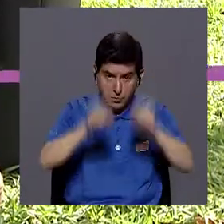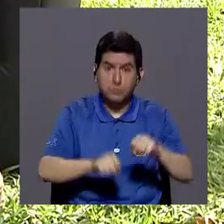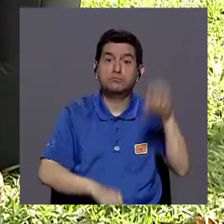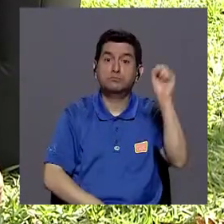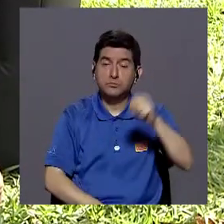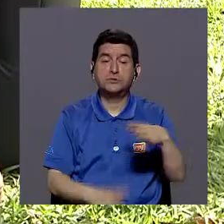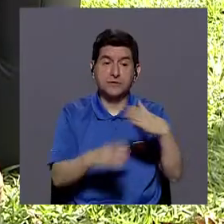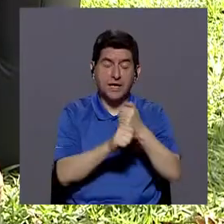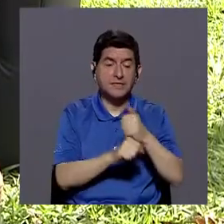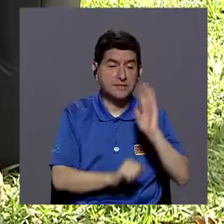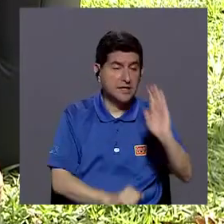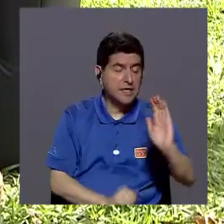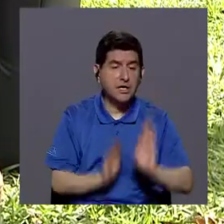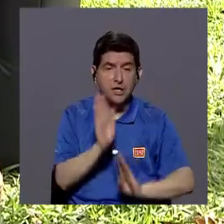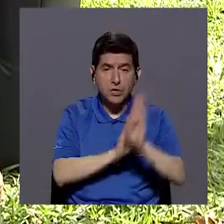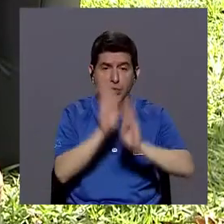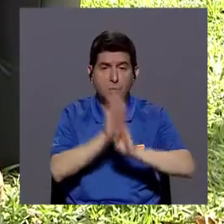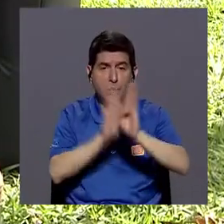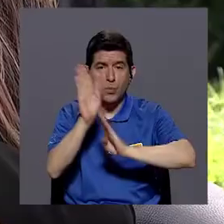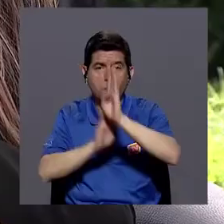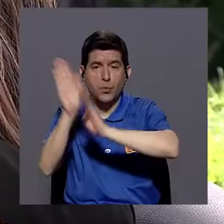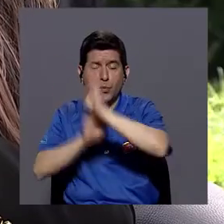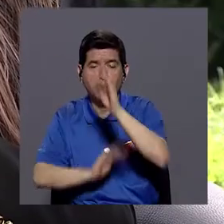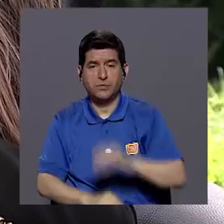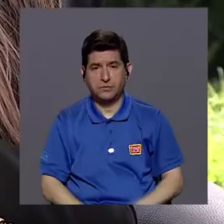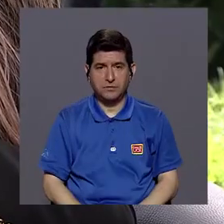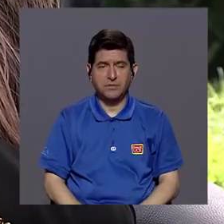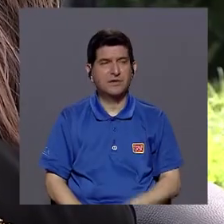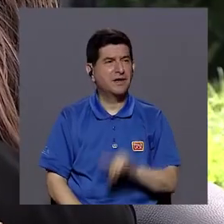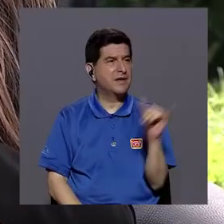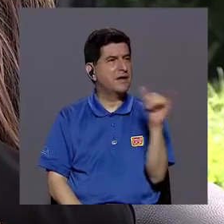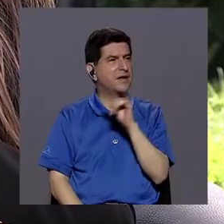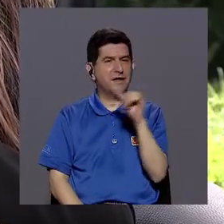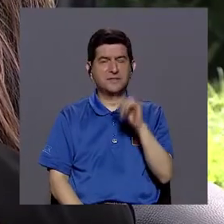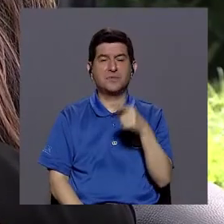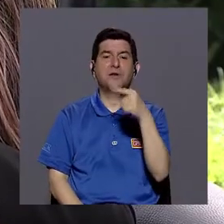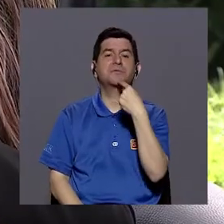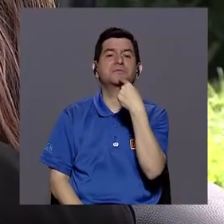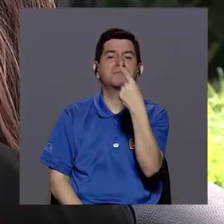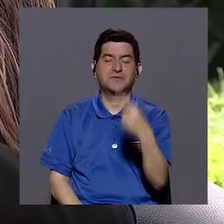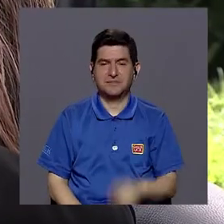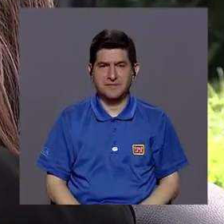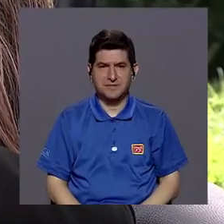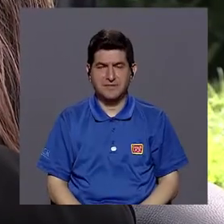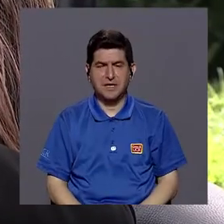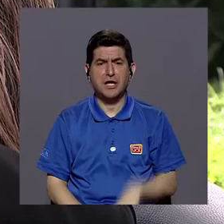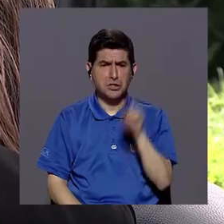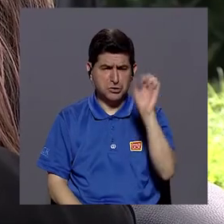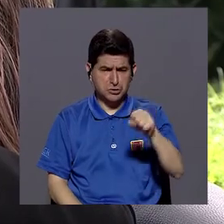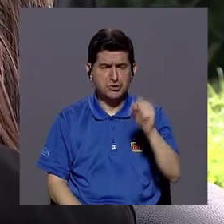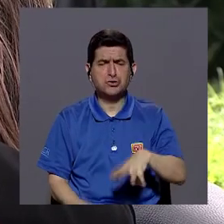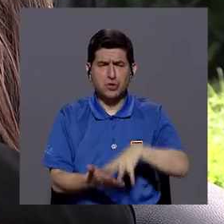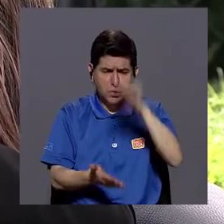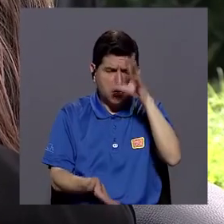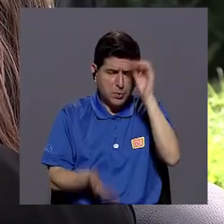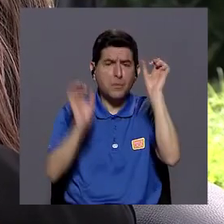hacer que el niño desarrolle en esta etapa. Que es como vos decías, hay mucha plasticidad, pero sobre todo hay un